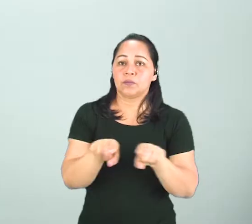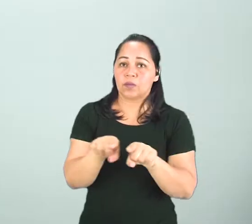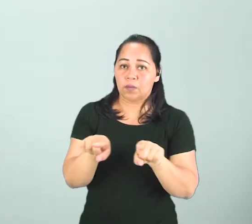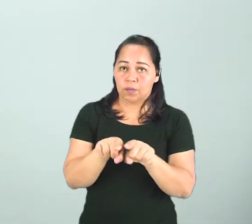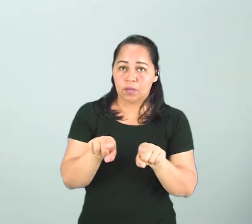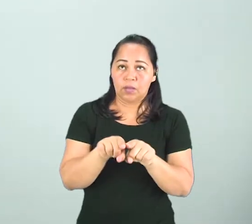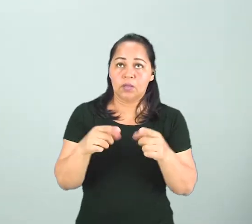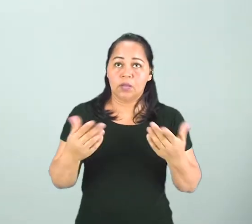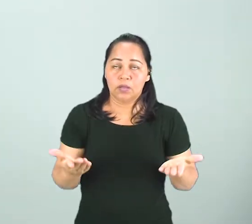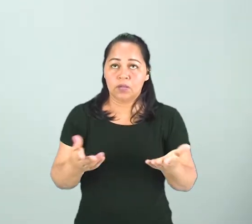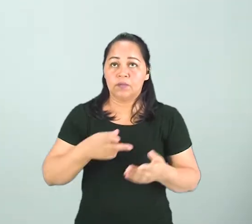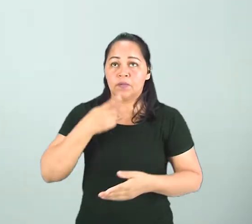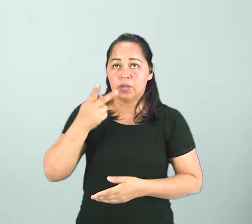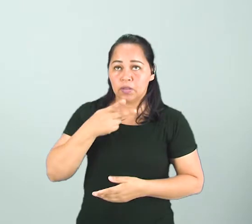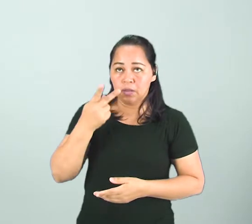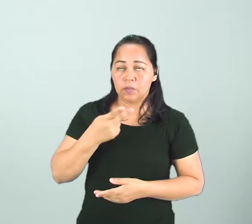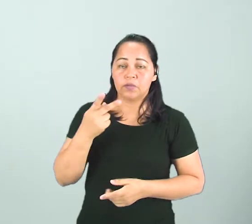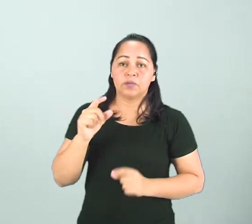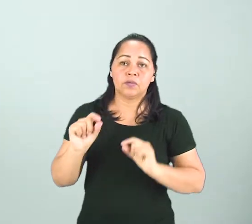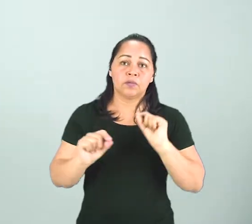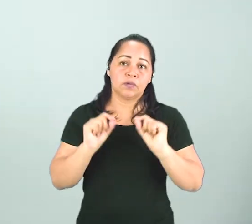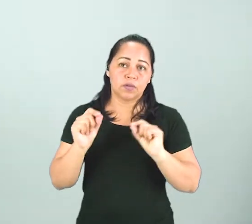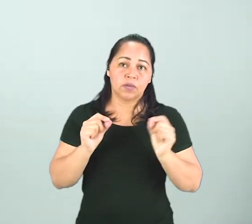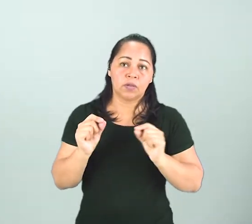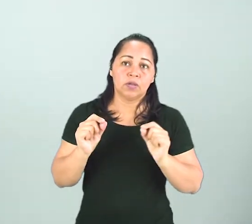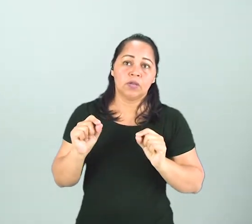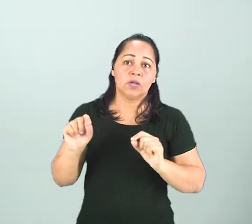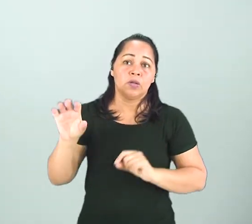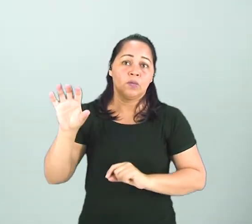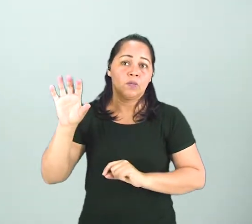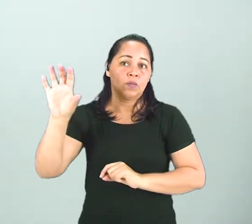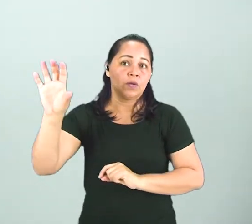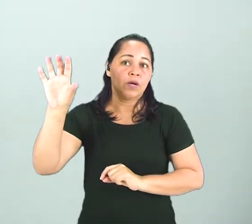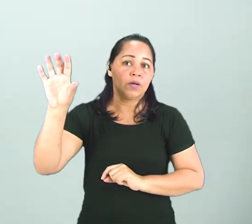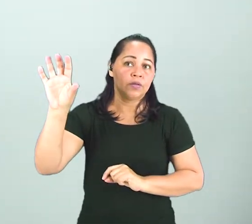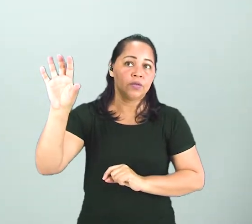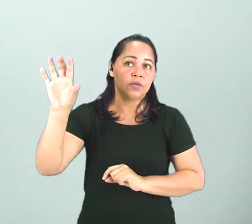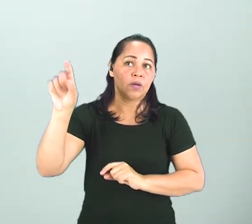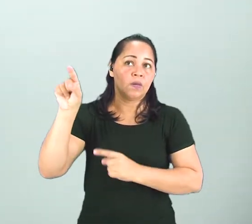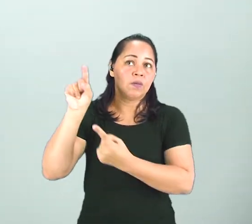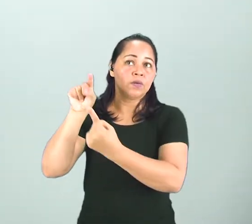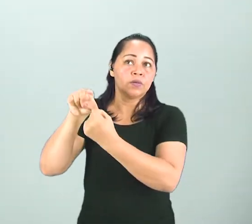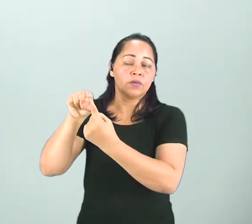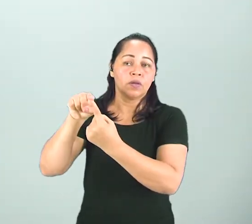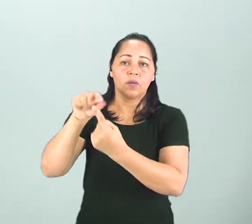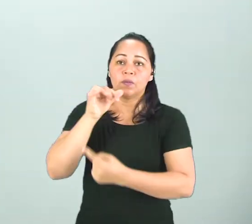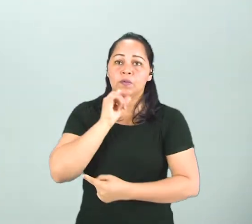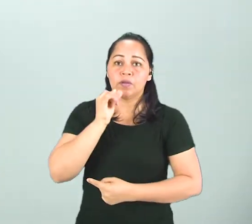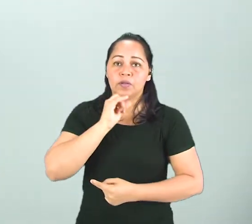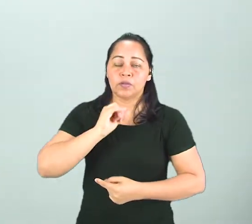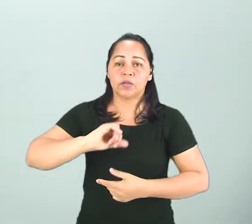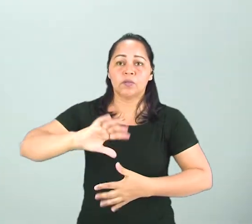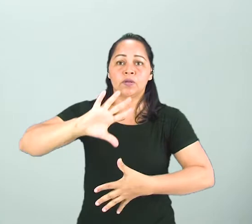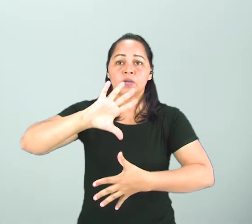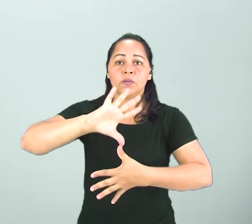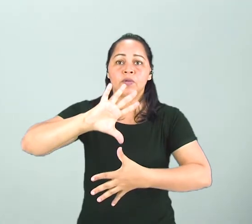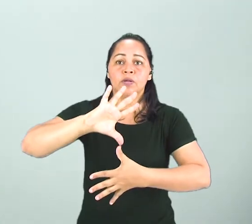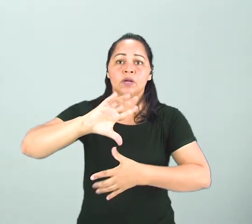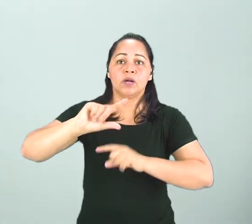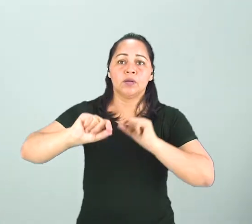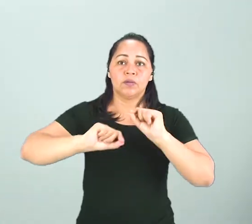hablamos sobre una región específica. O sea, aquí en América suele